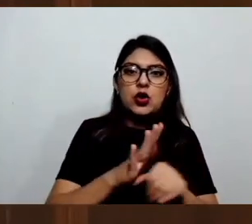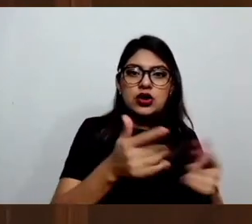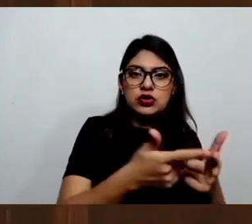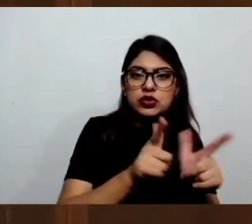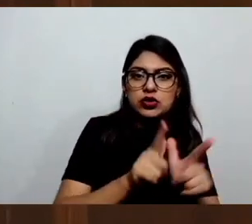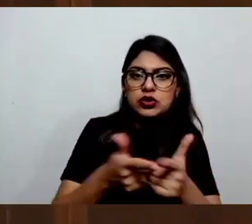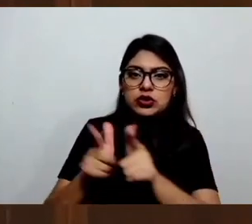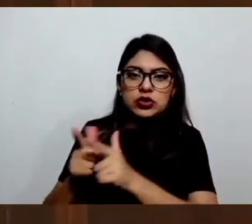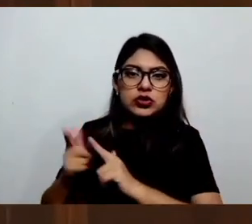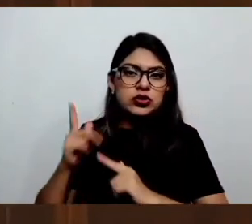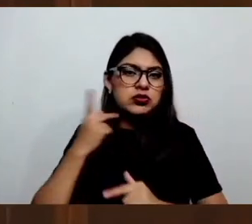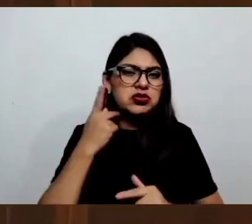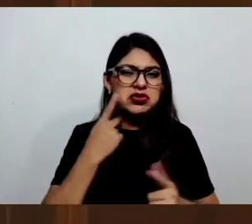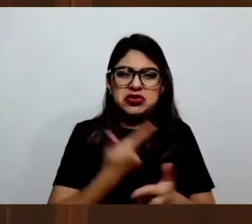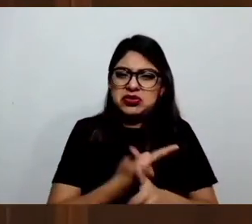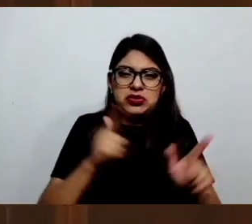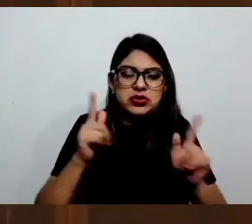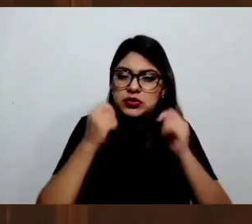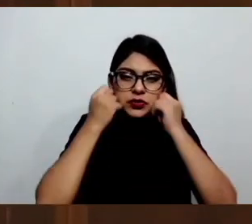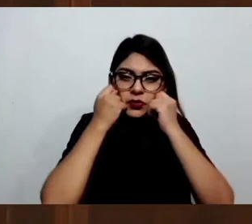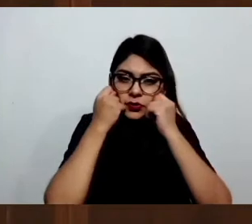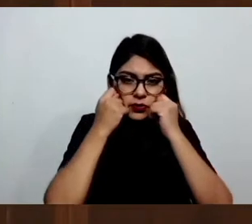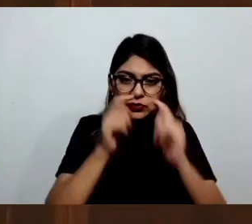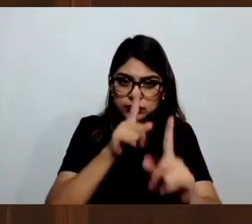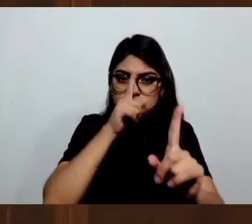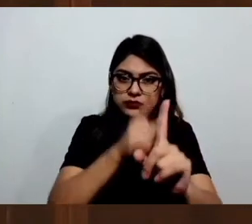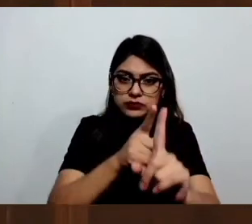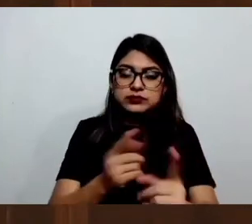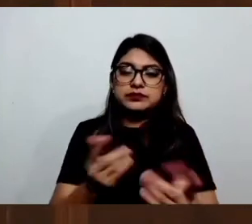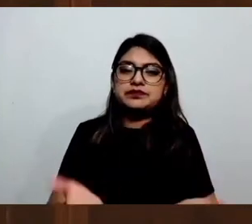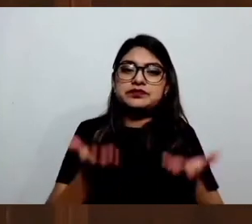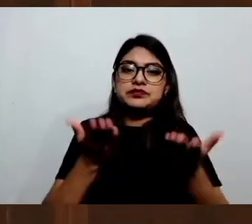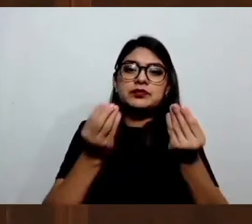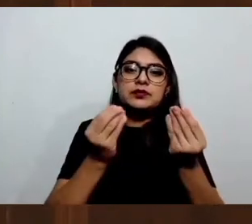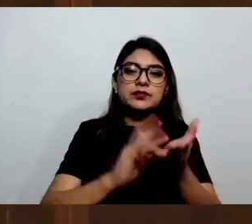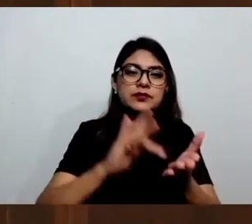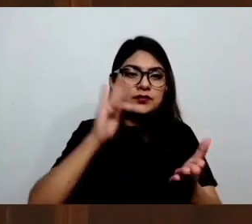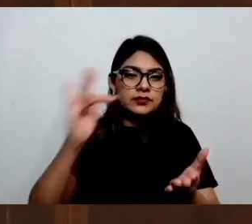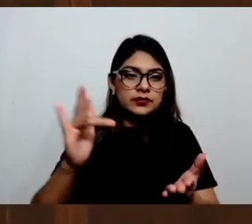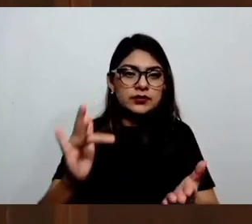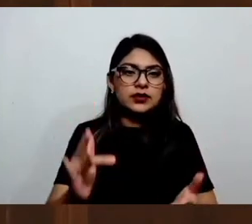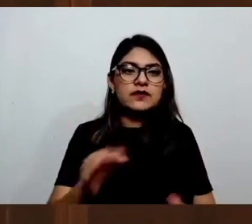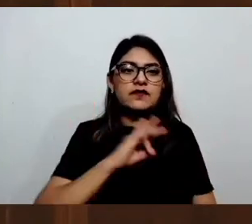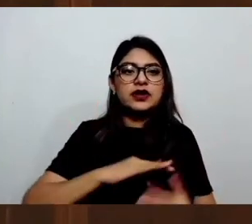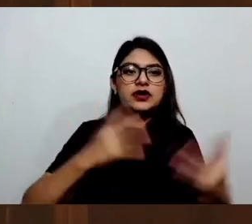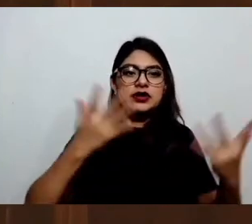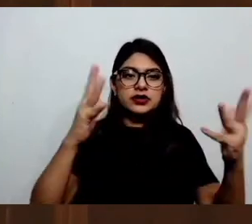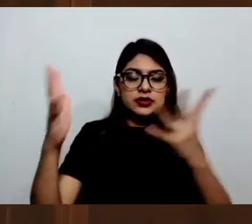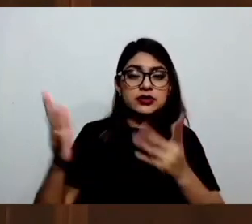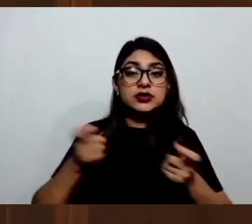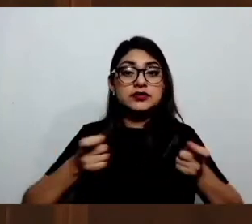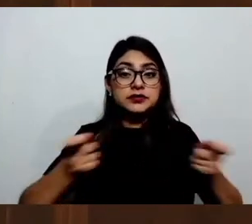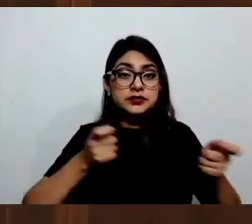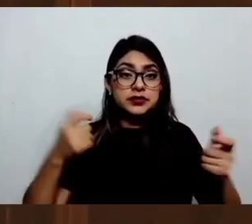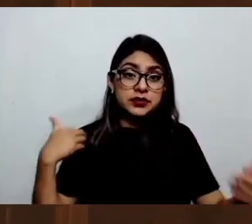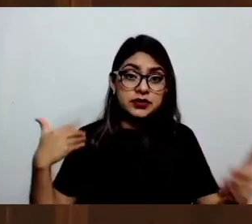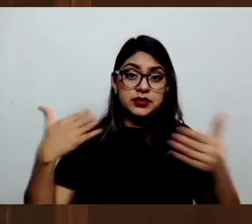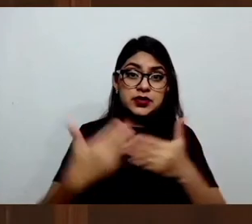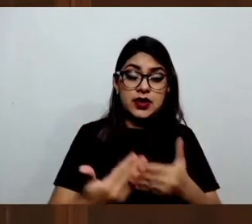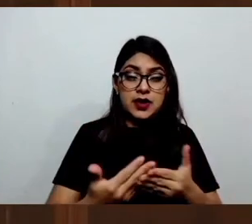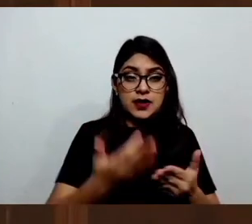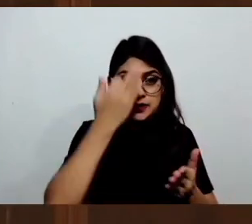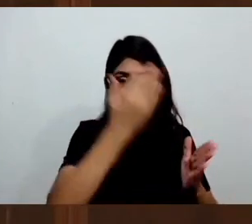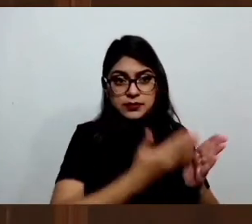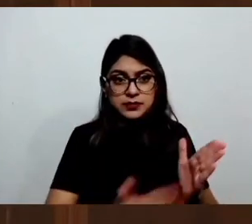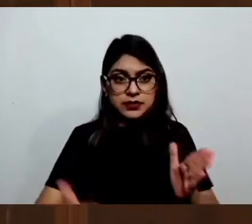del que provengamos. Muchísimas gracias, enhorabuena por la conclusión de este periodo. Y ya técnicamente se